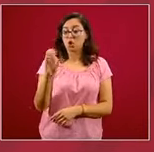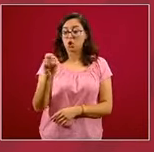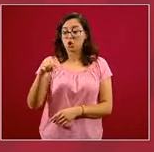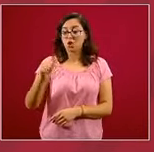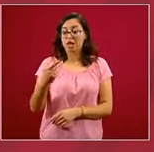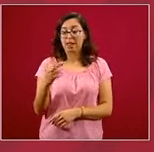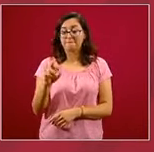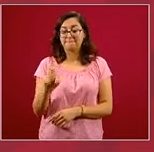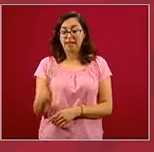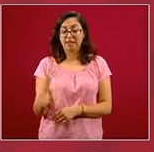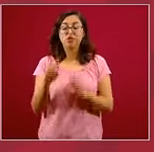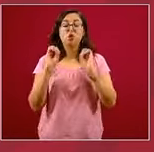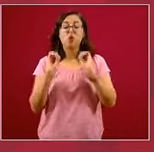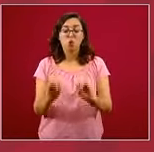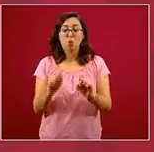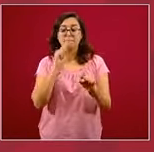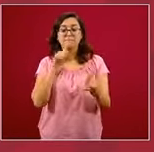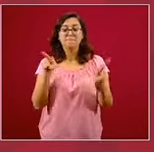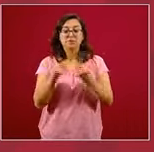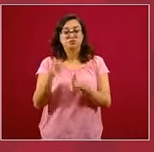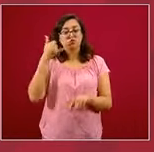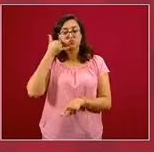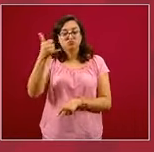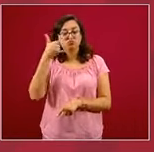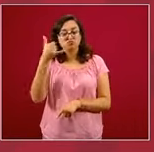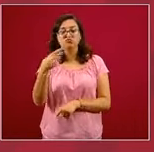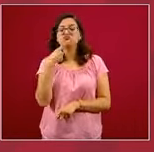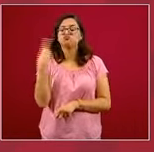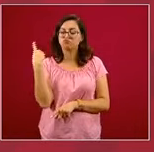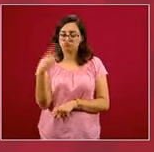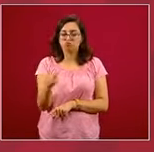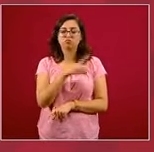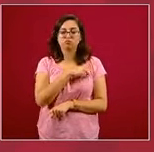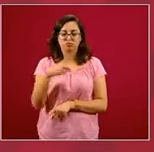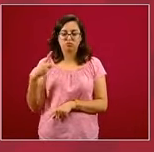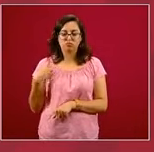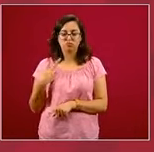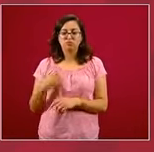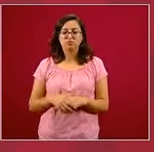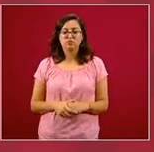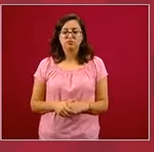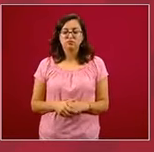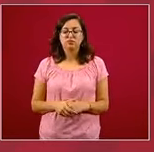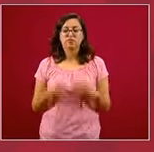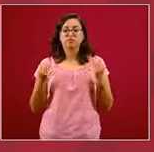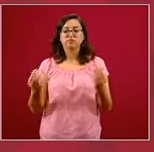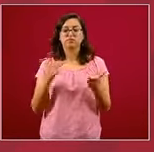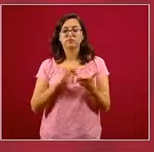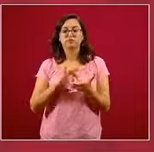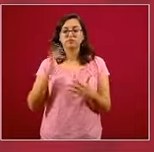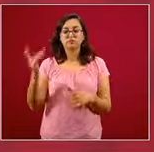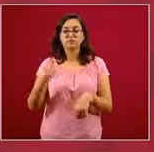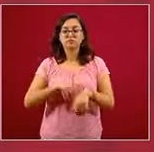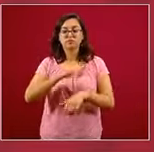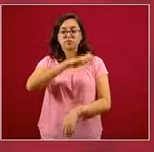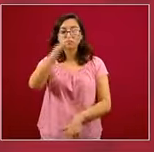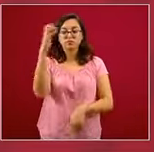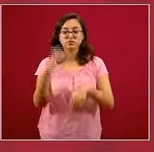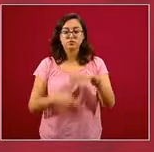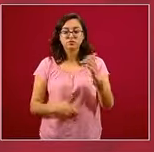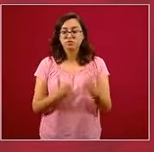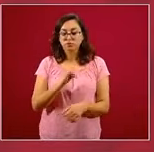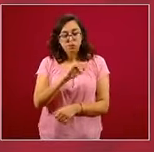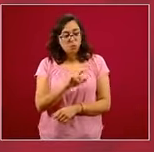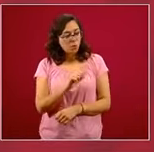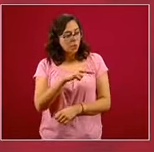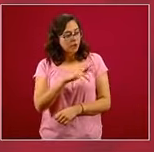denunciarlo también a los teléfonos que hemos puesto a disposición en la Secretaría de Salud. Muchas gracias. Aquí terminamos, doctor Juan